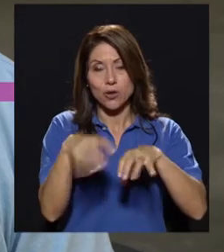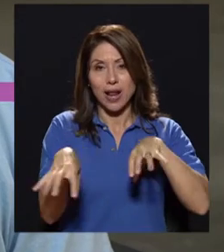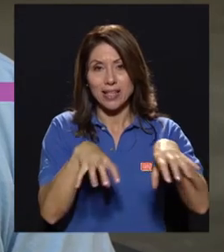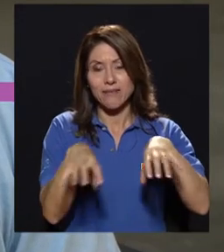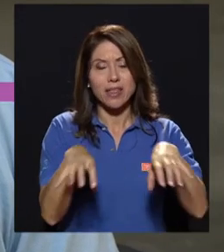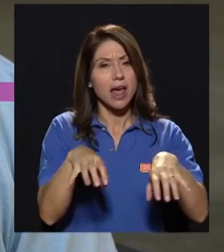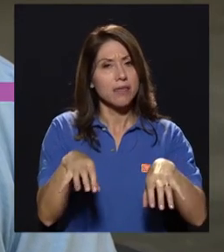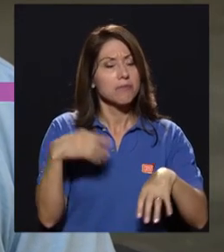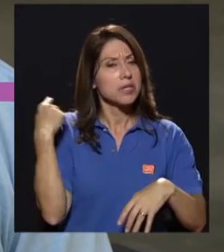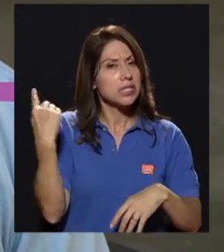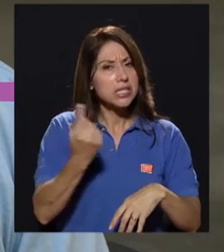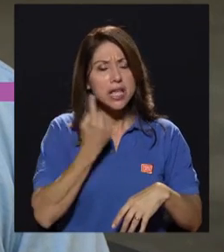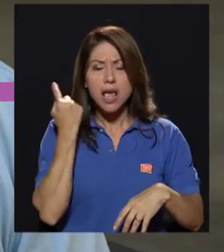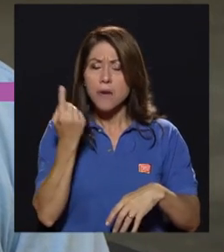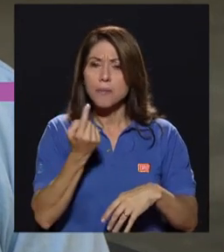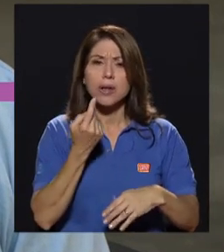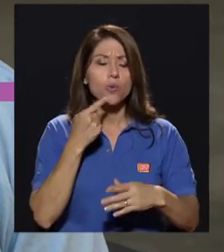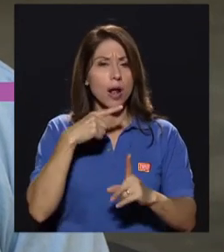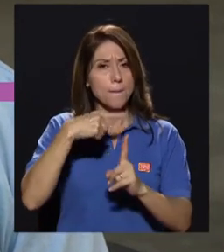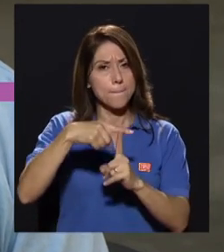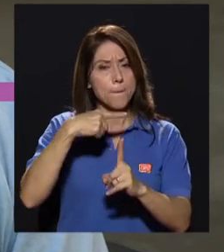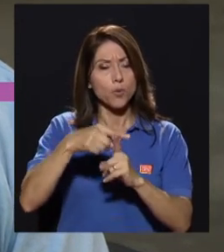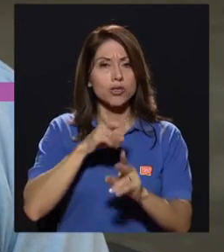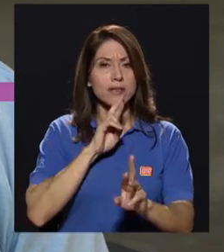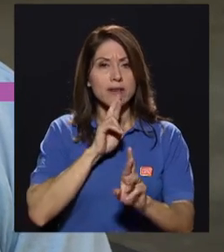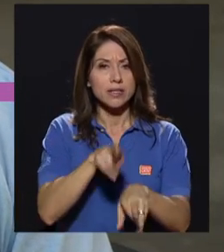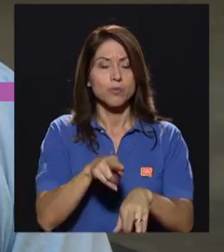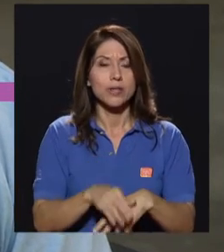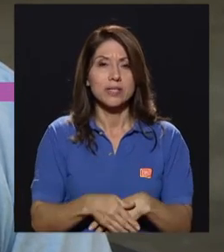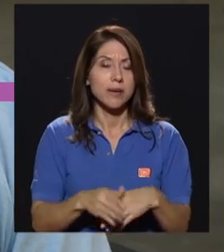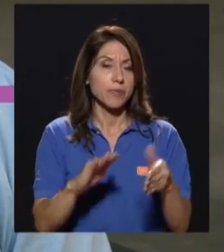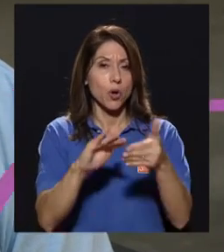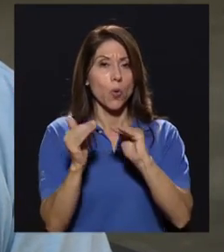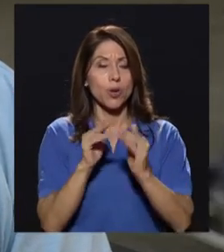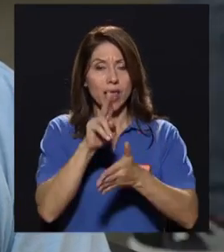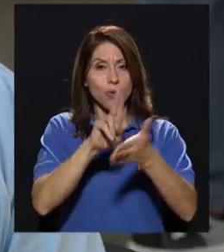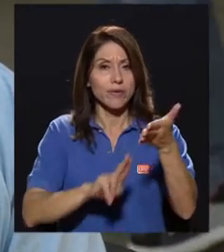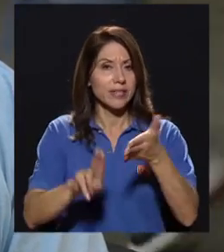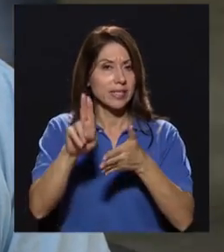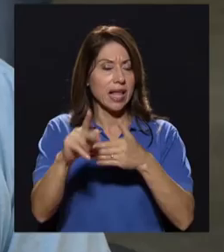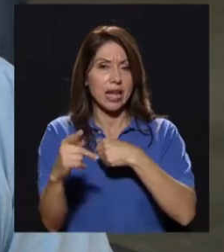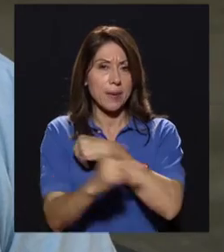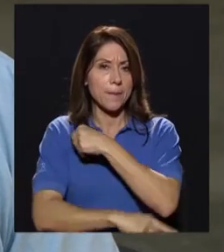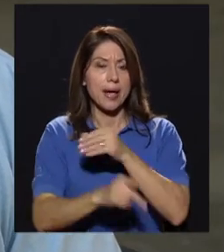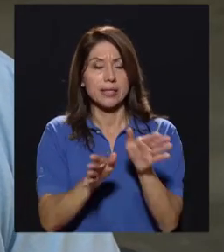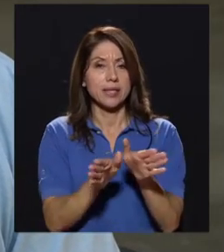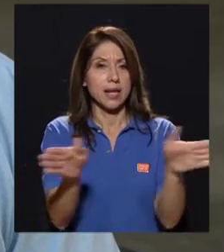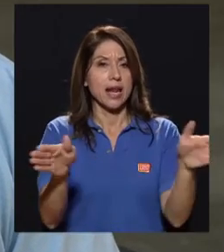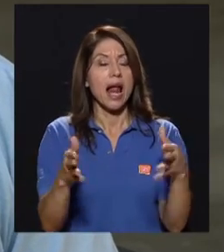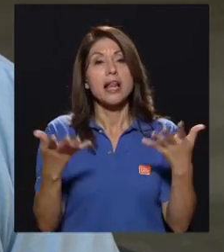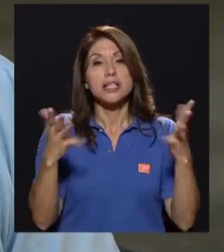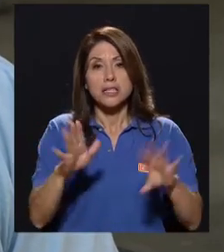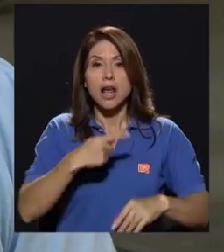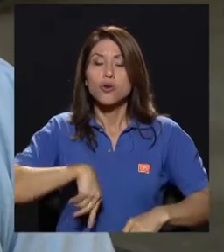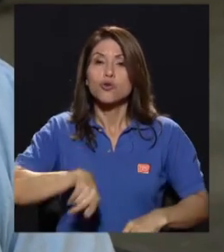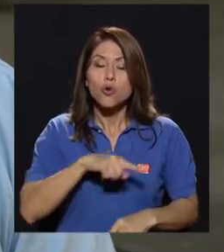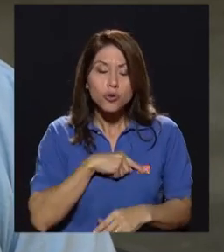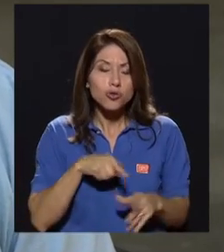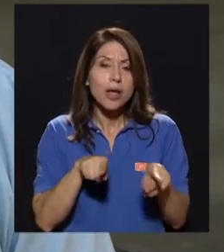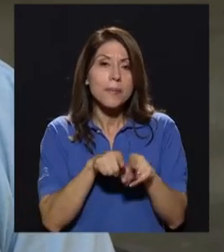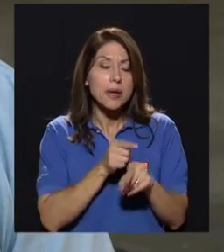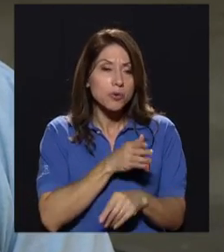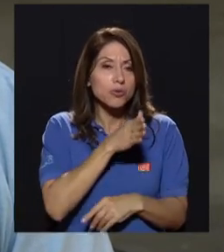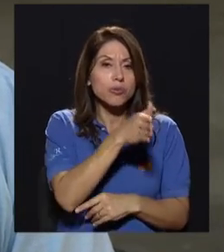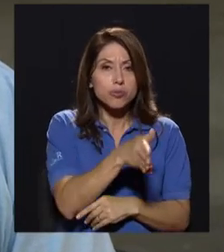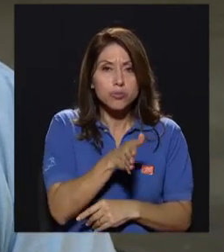pues siempre ha habido una respuesta muy positiva de parte de la comunidad universitaria y del país en general. Ya nos hemos desplazado a